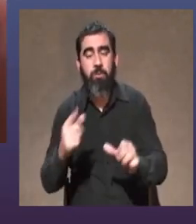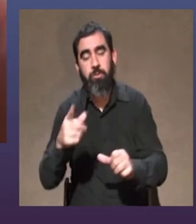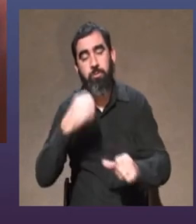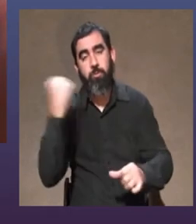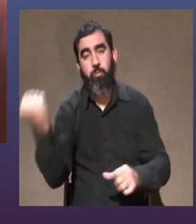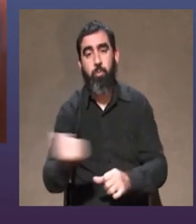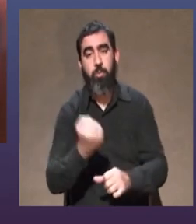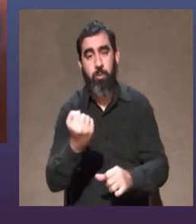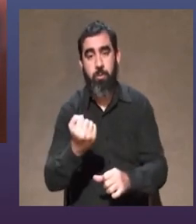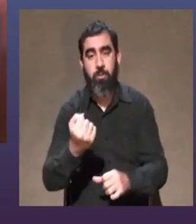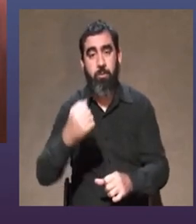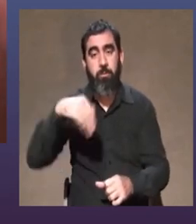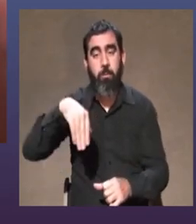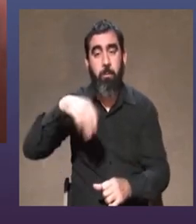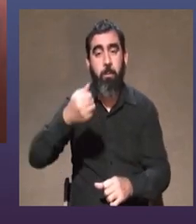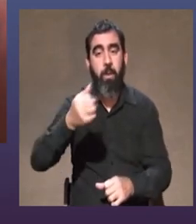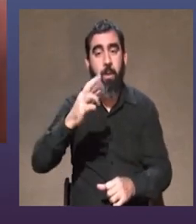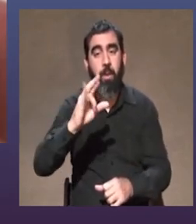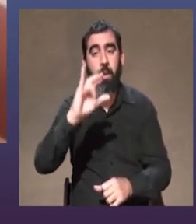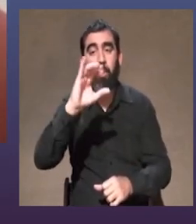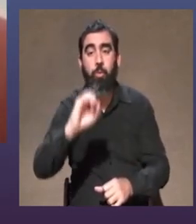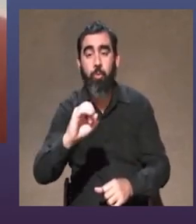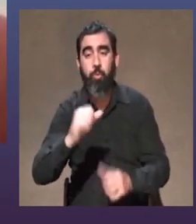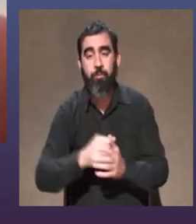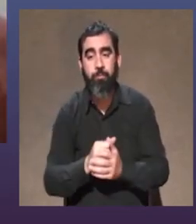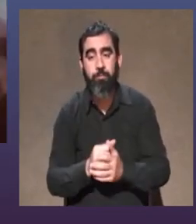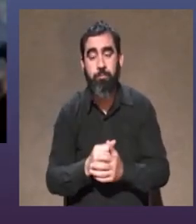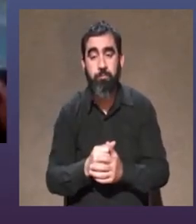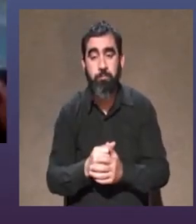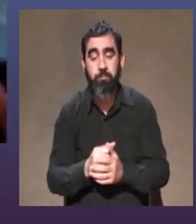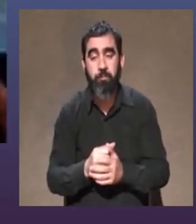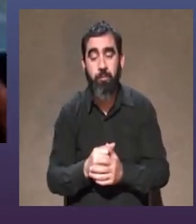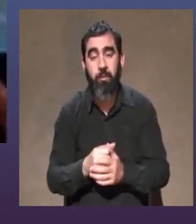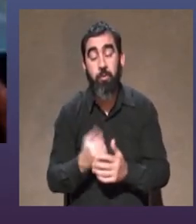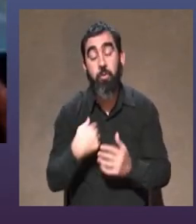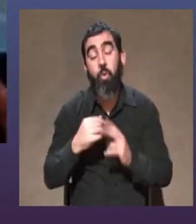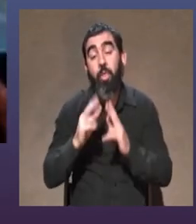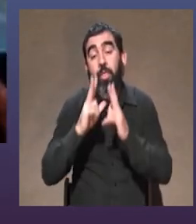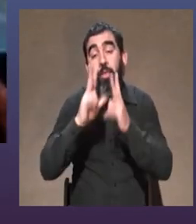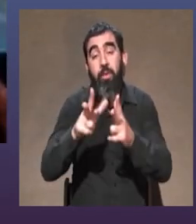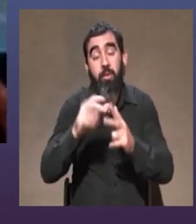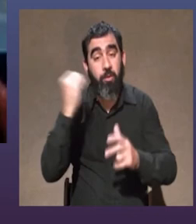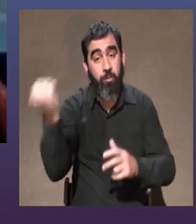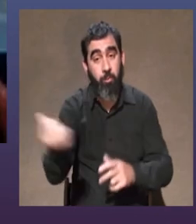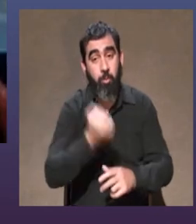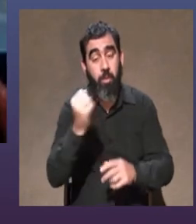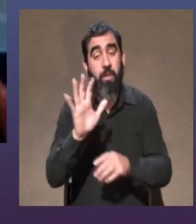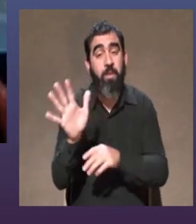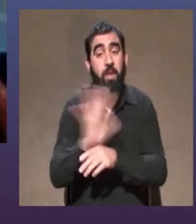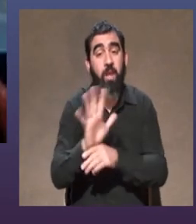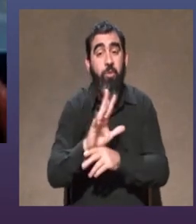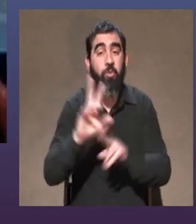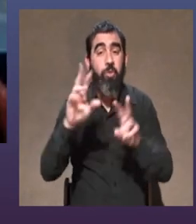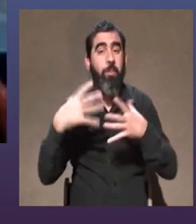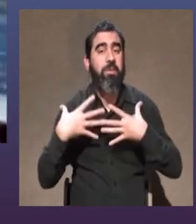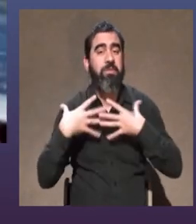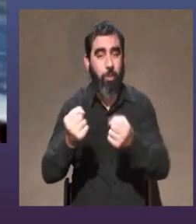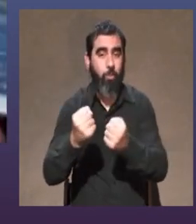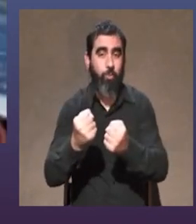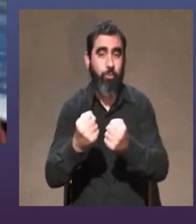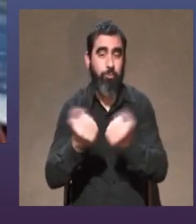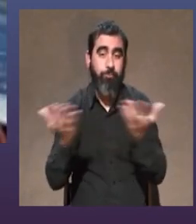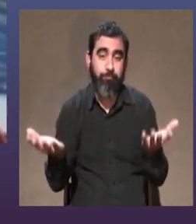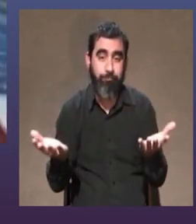Totalmente Mario Bueno parafraseando a Levon diría que lo importante para el actor es la salud